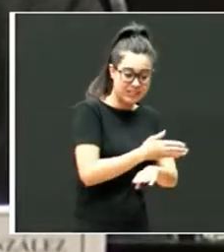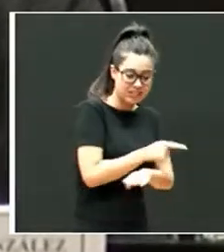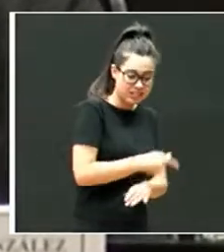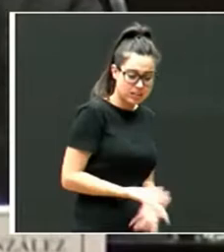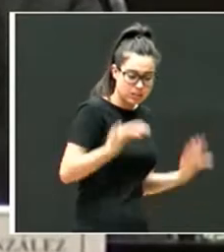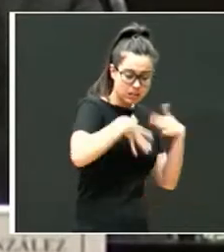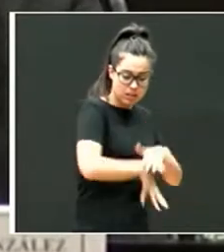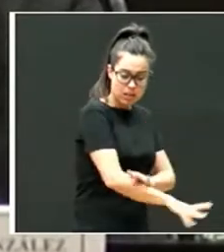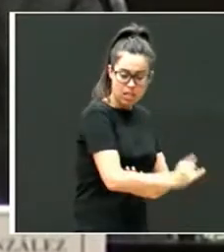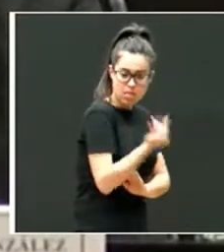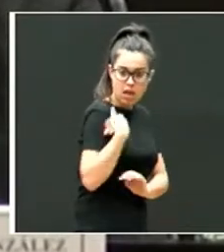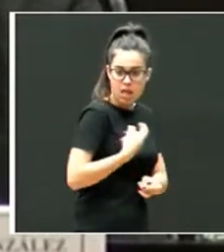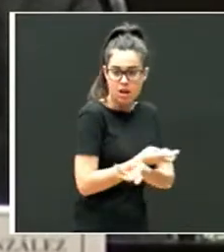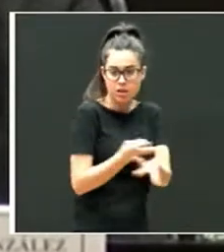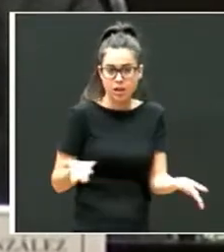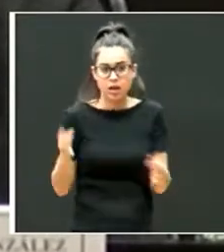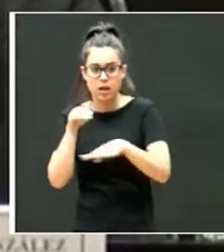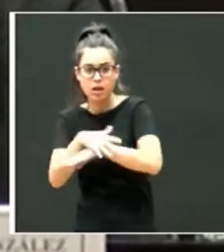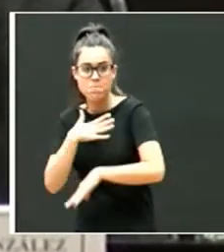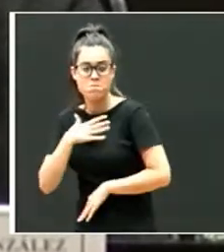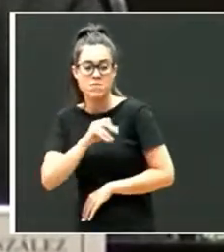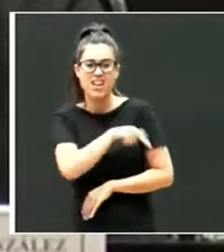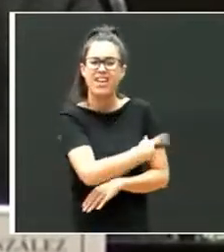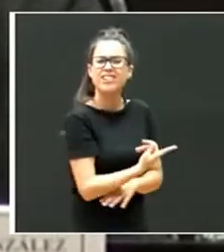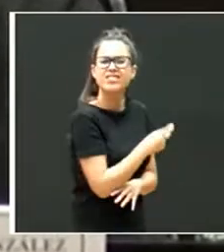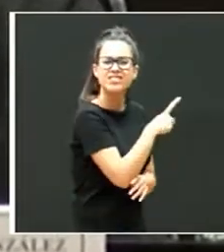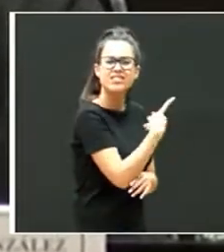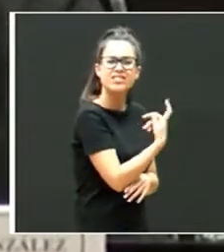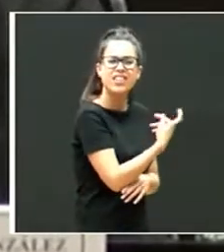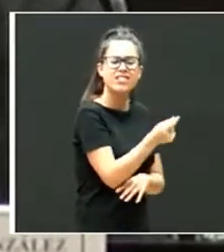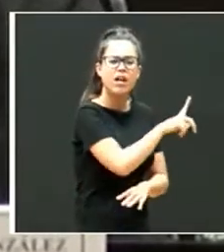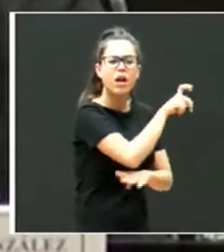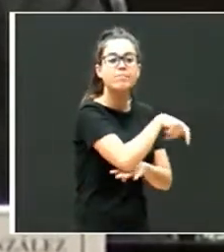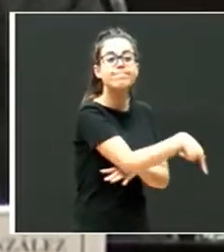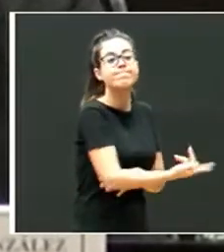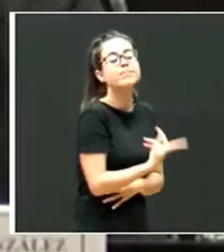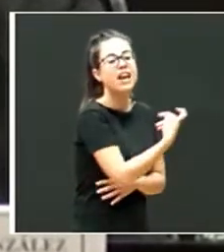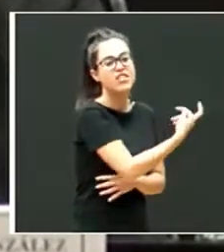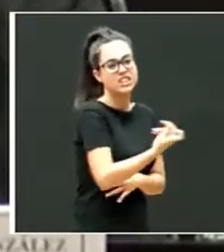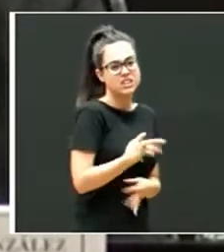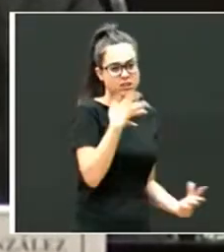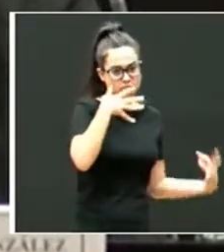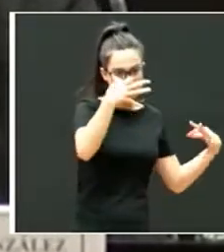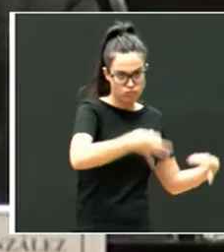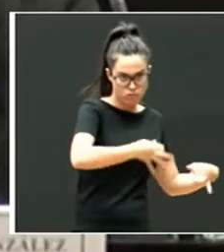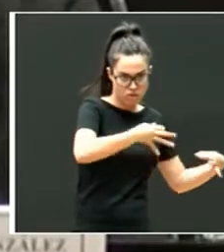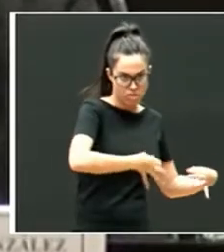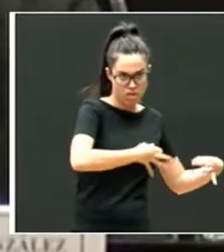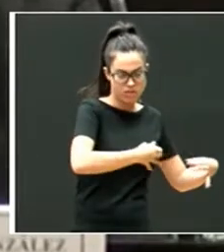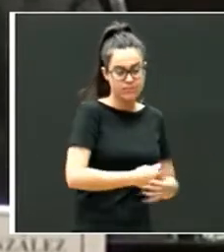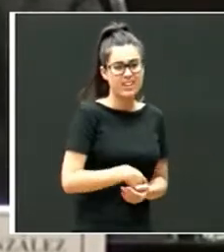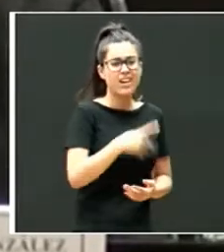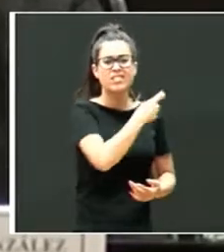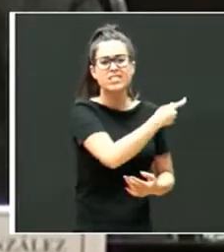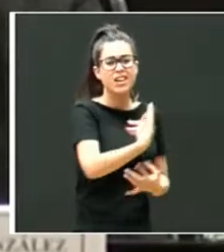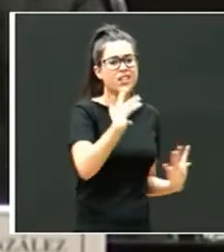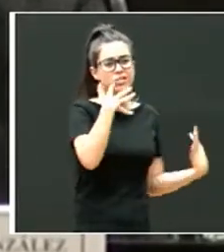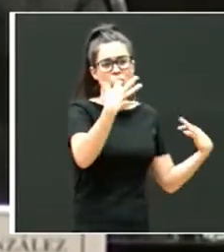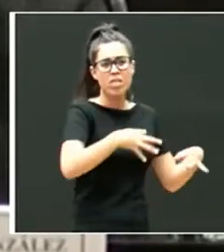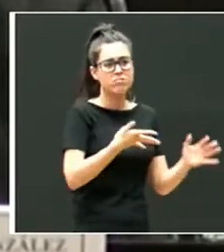Y esa metanecesidad la definen como una necesidad de seguridad. ¿Y cómo definen una necesidad de seguridad?